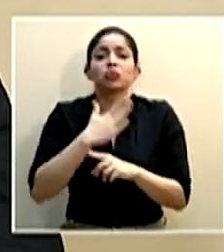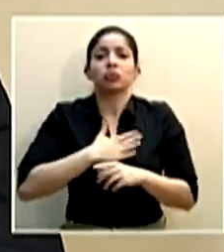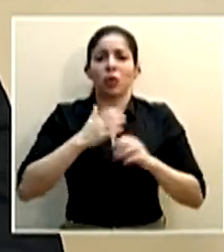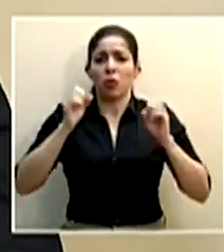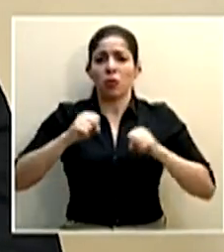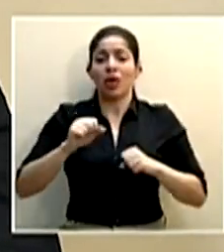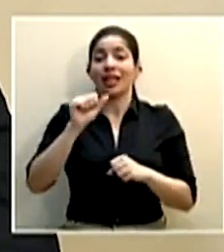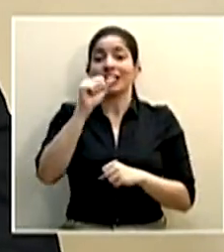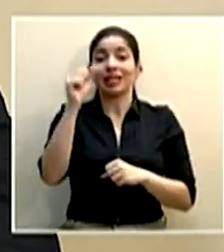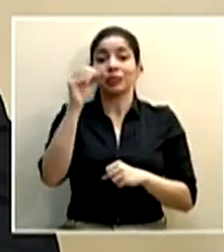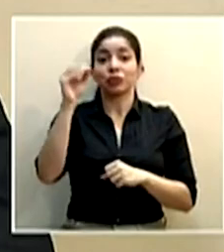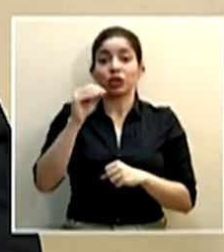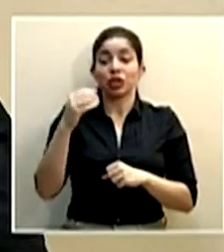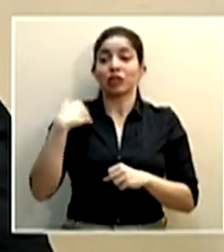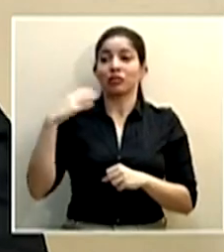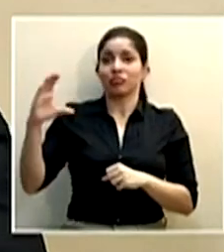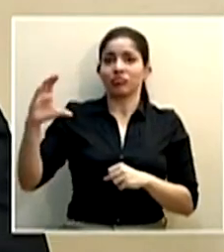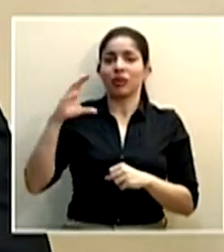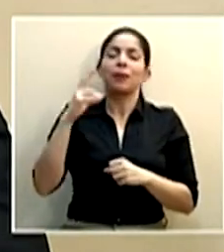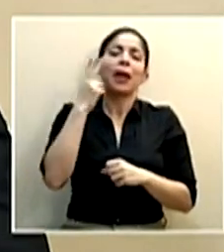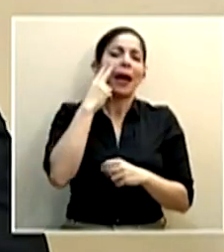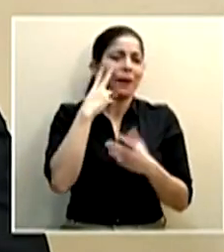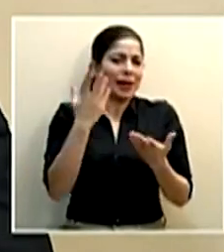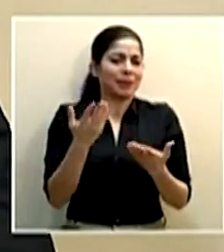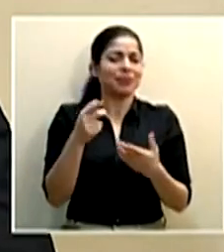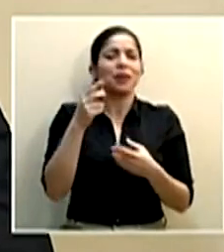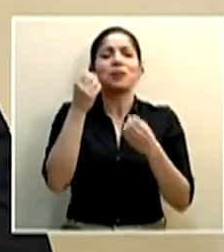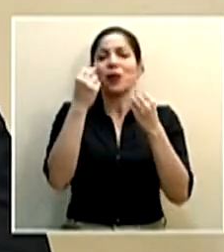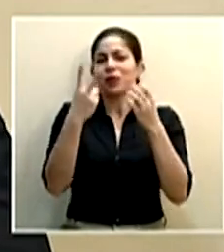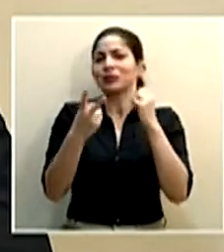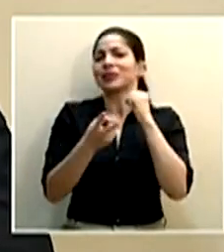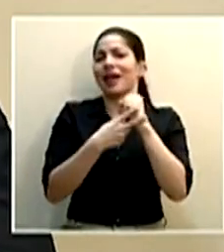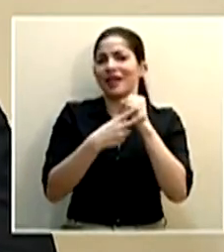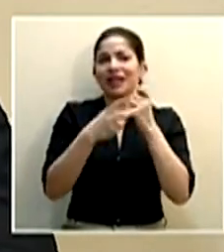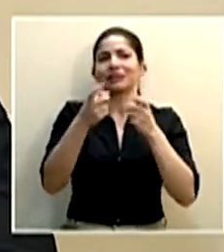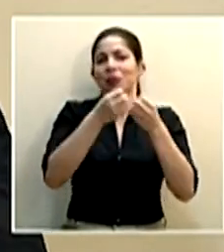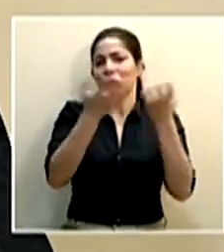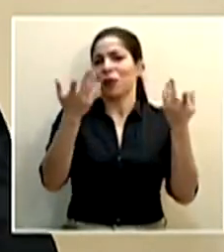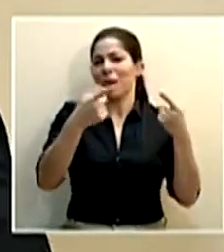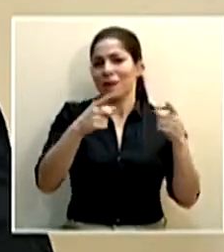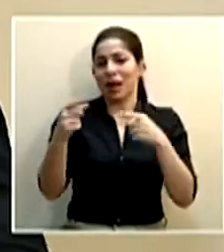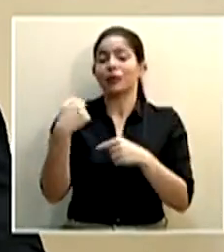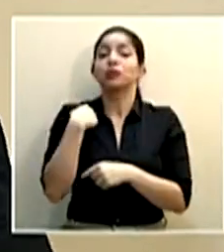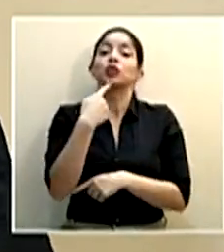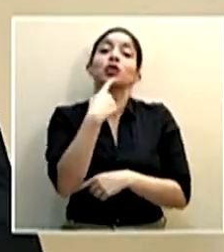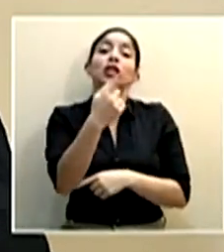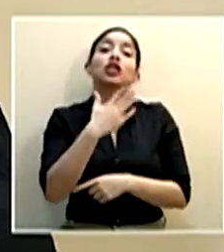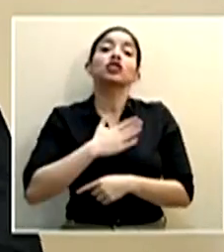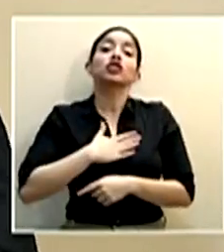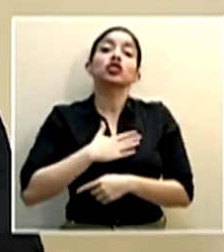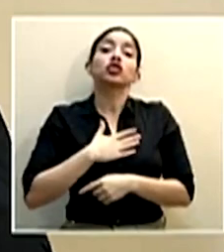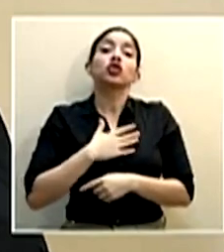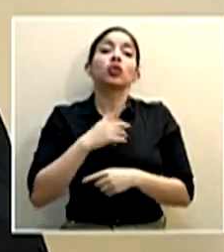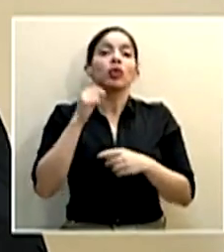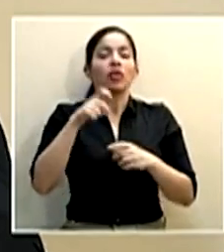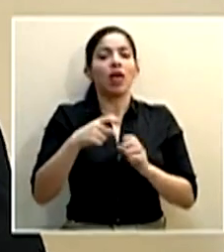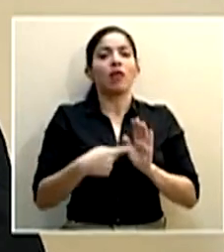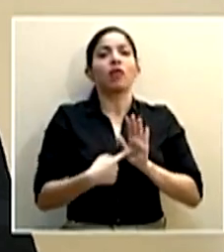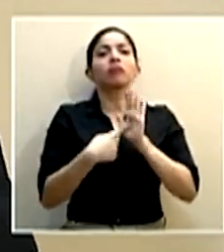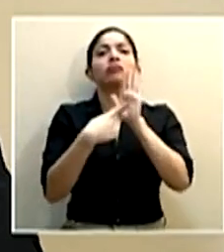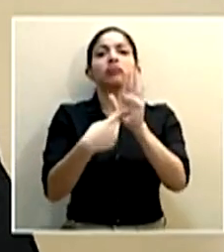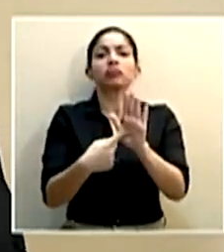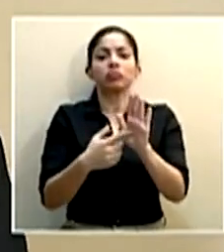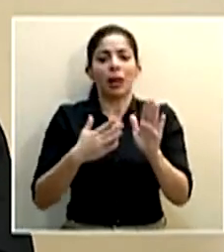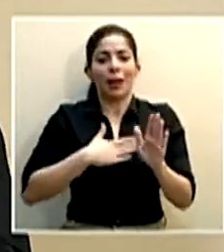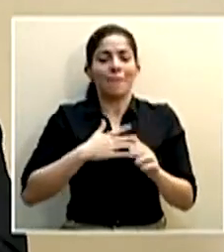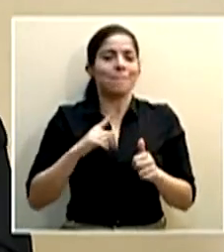tomar el 10% porque yo, a ver, esto pasa muchas veces en la administración pública. Yo les dije, yo tengo que dar un gesto de que